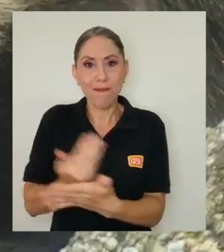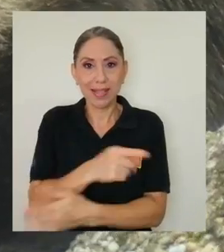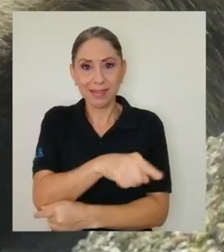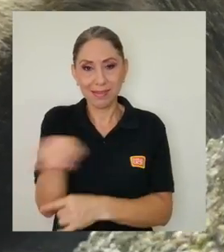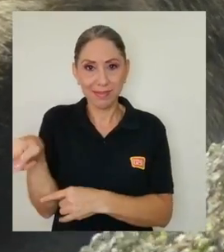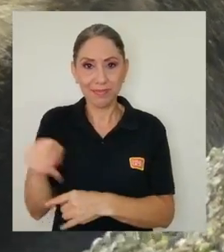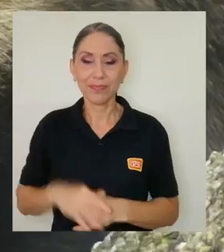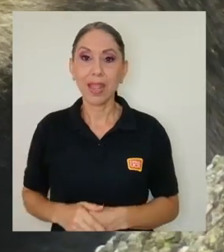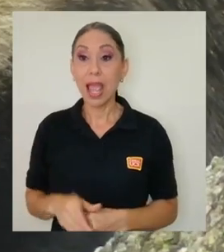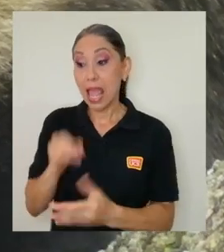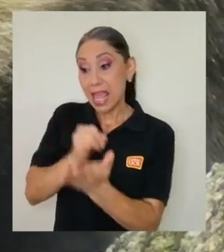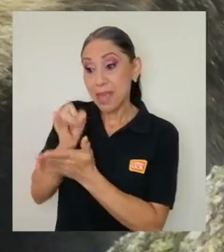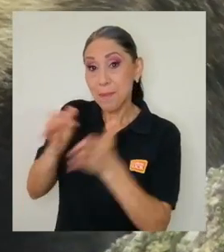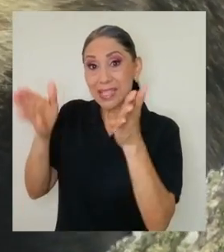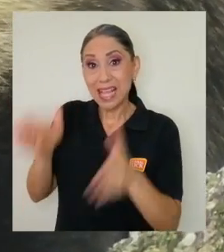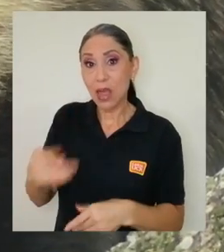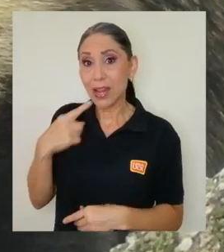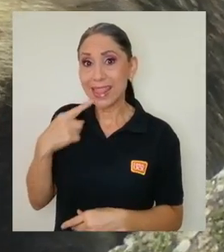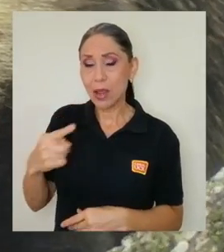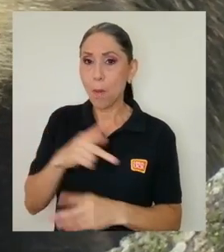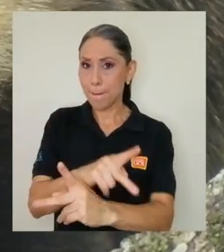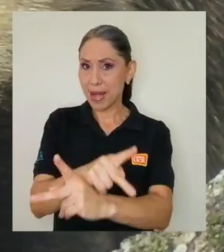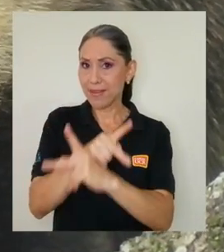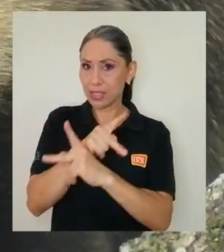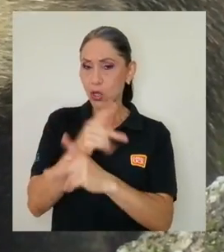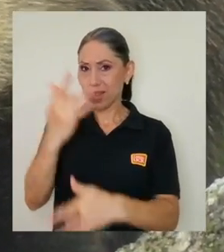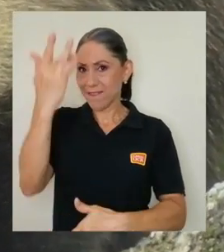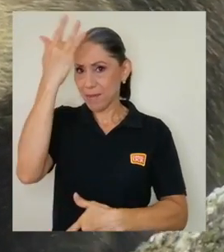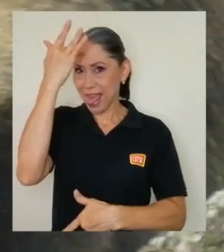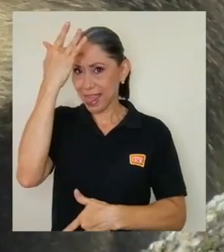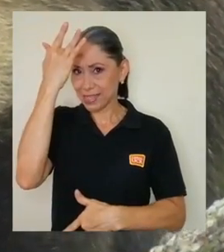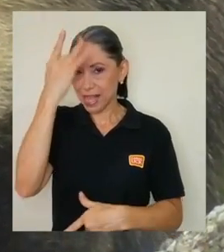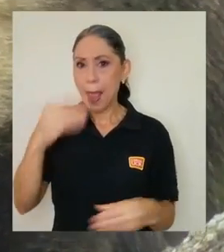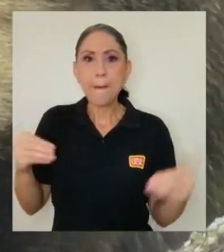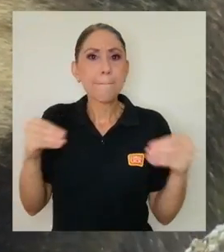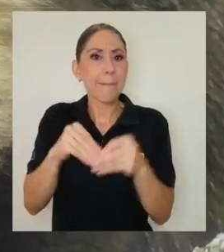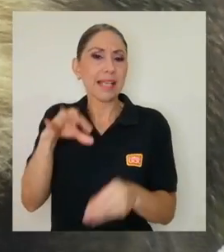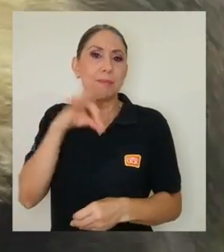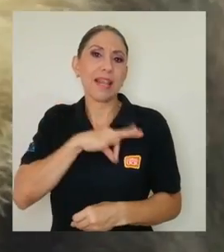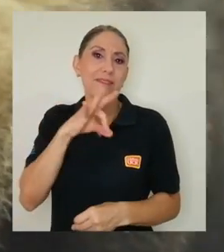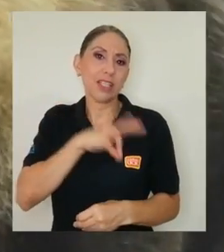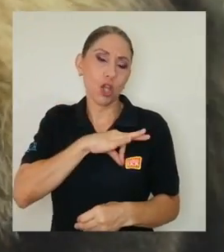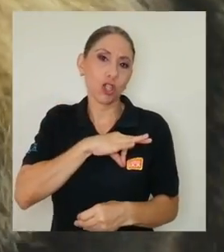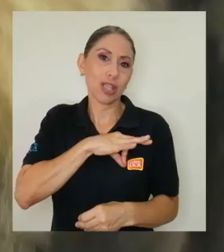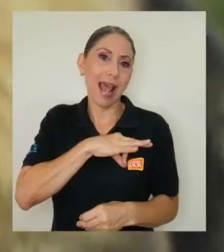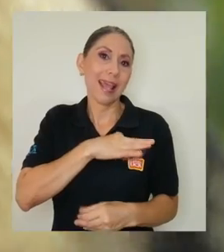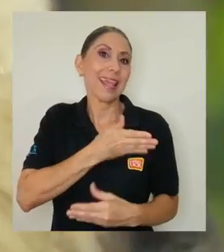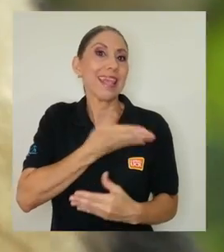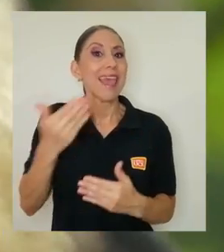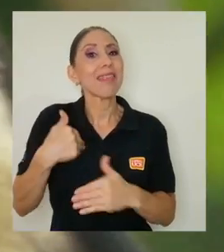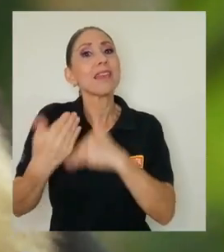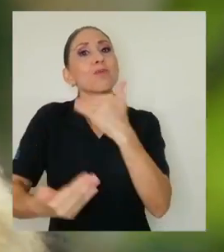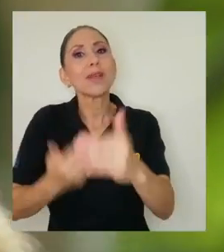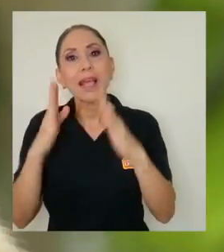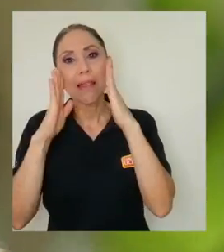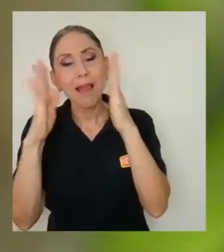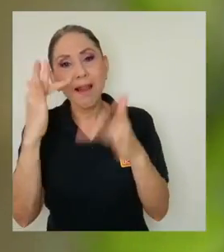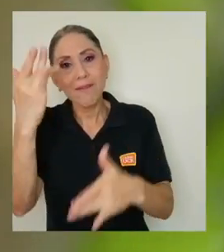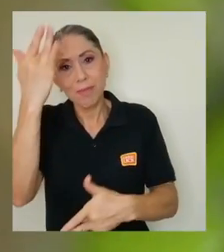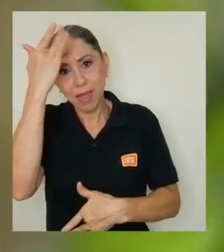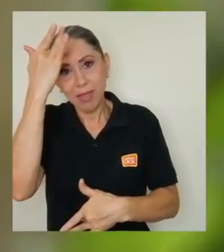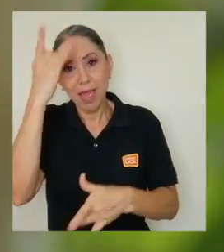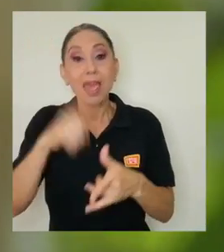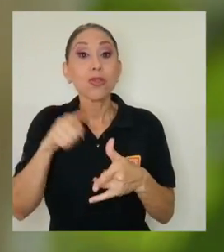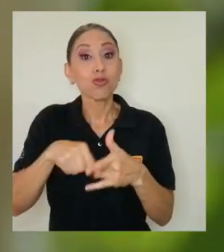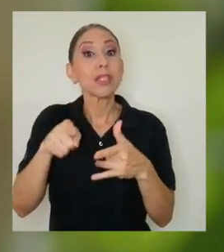La investigadora recalcó que la prevención de enfermedades es económicamente más beneficiosa que su tratamiento. De ahí la relevancia de este